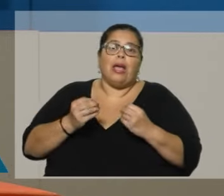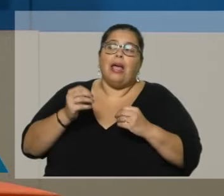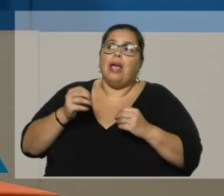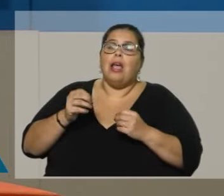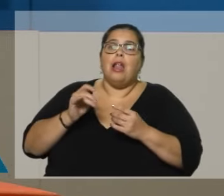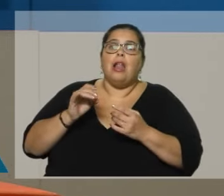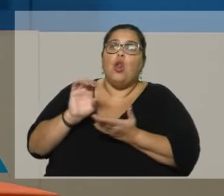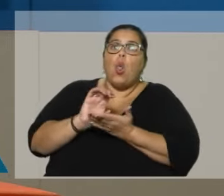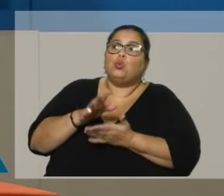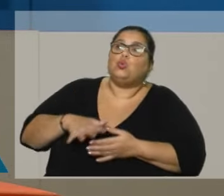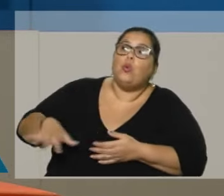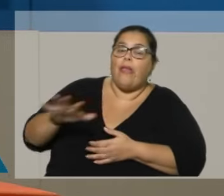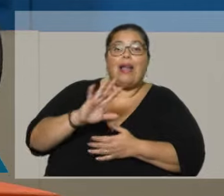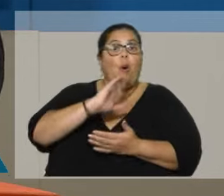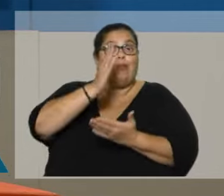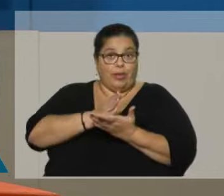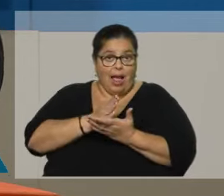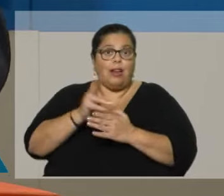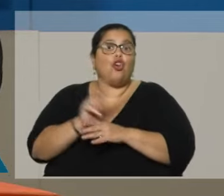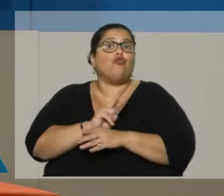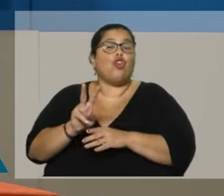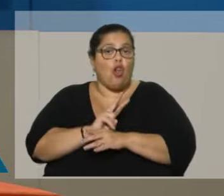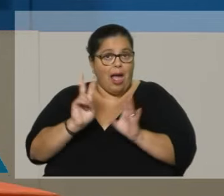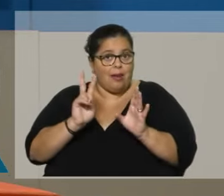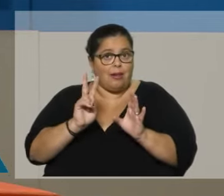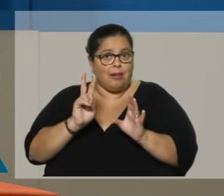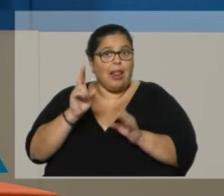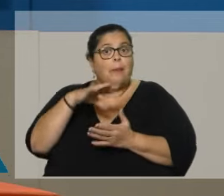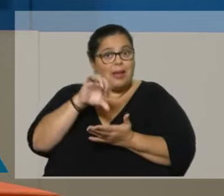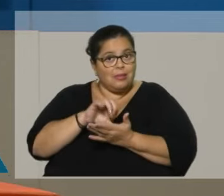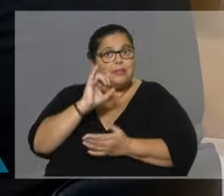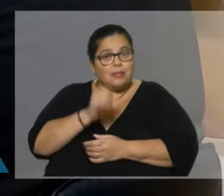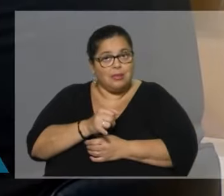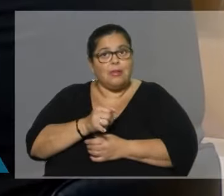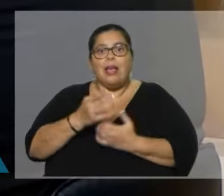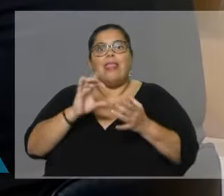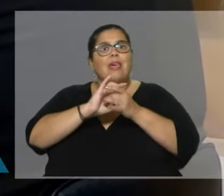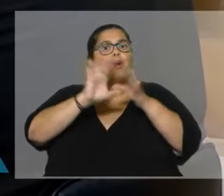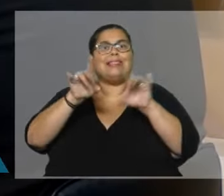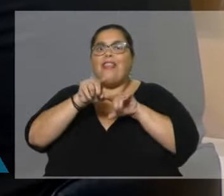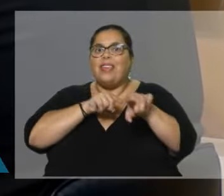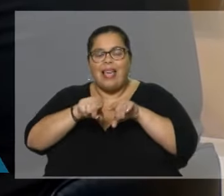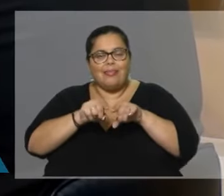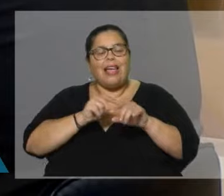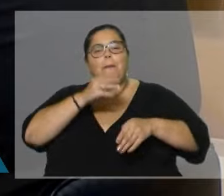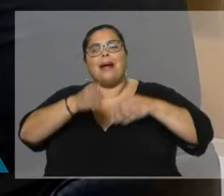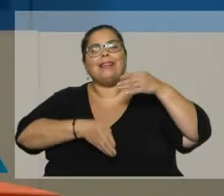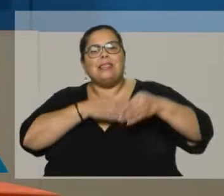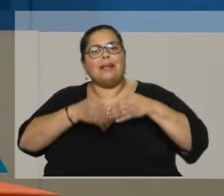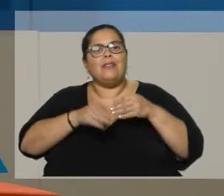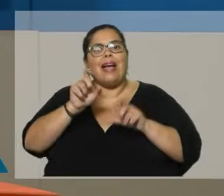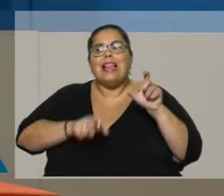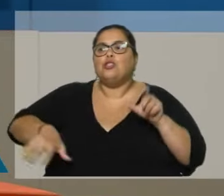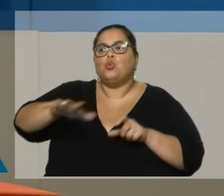país. democracia directa, plena y participativa, donde el ciudadano tenga la palabra final.